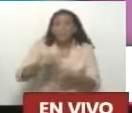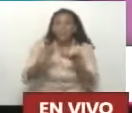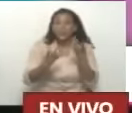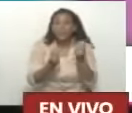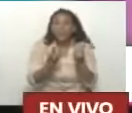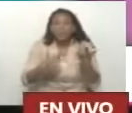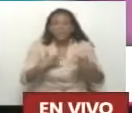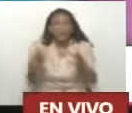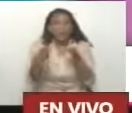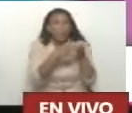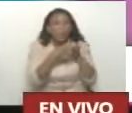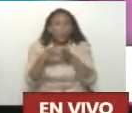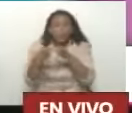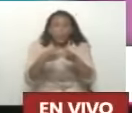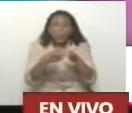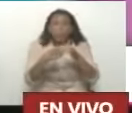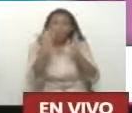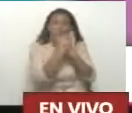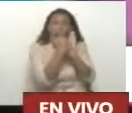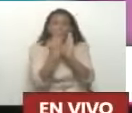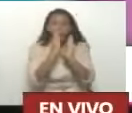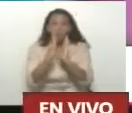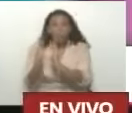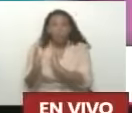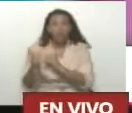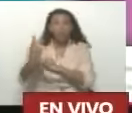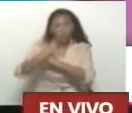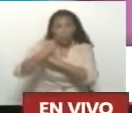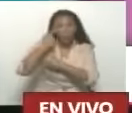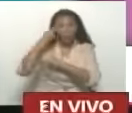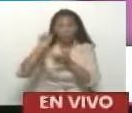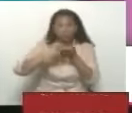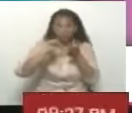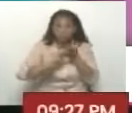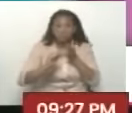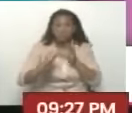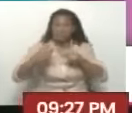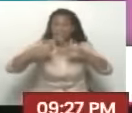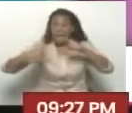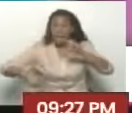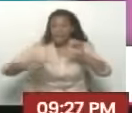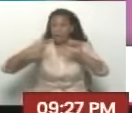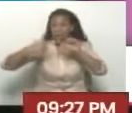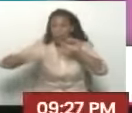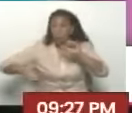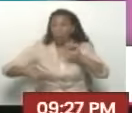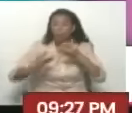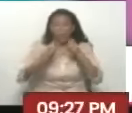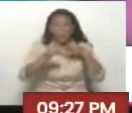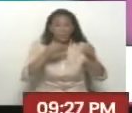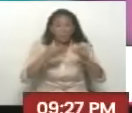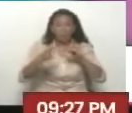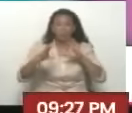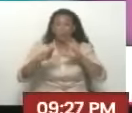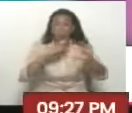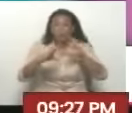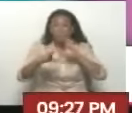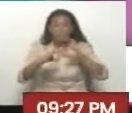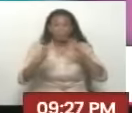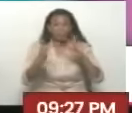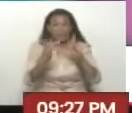reuniones, agendas instruidas por ustedes desde punto de vista energético, materia de telecomunicaciones,